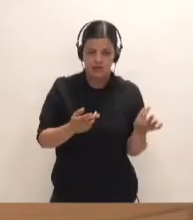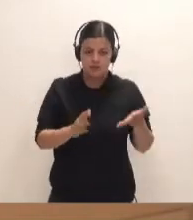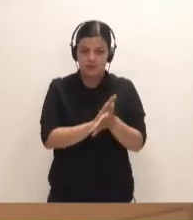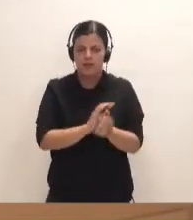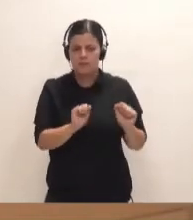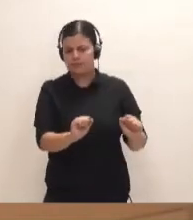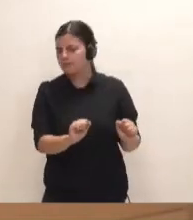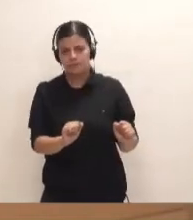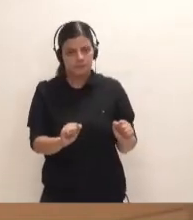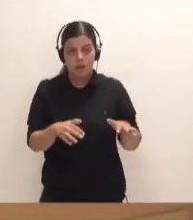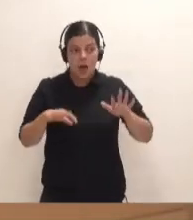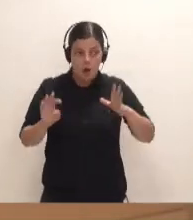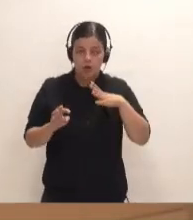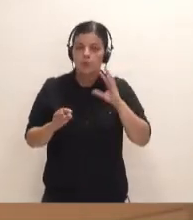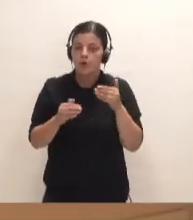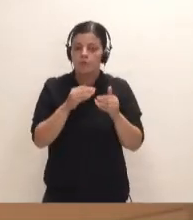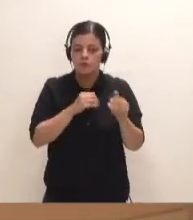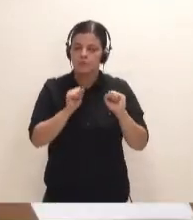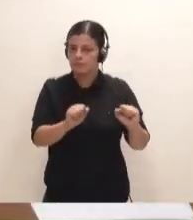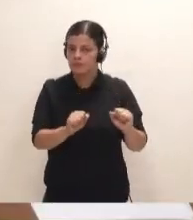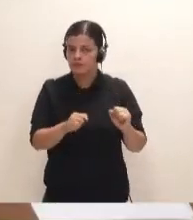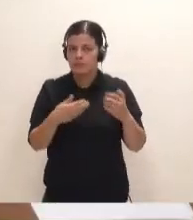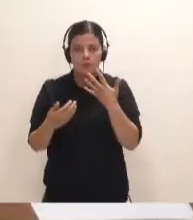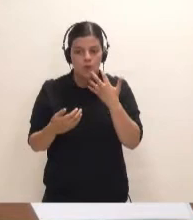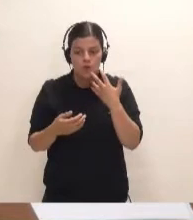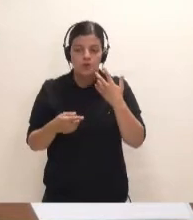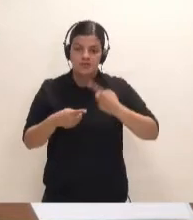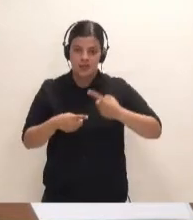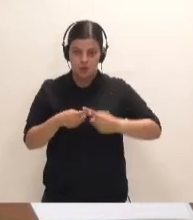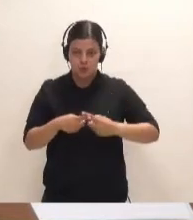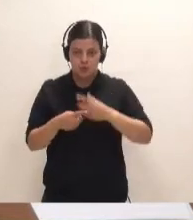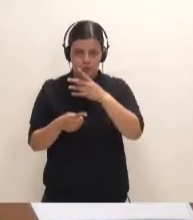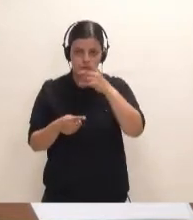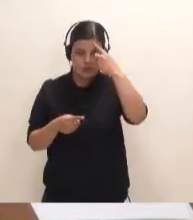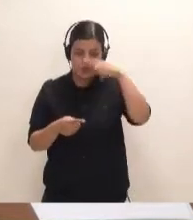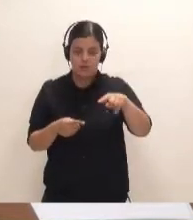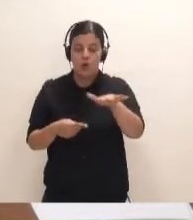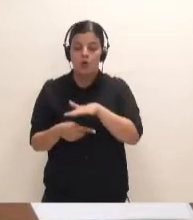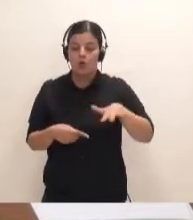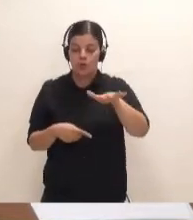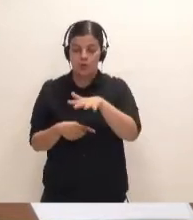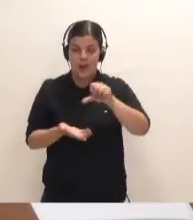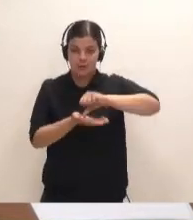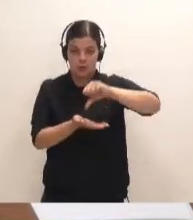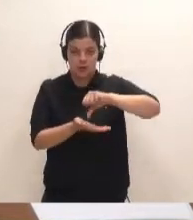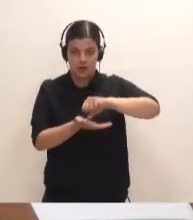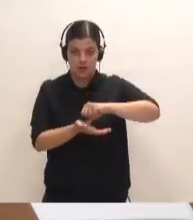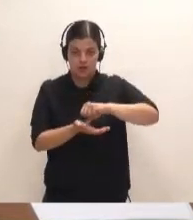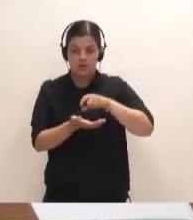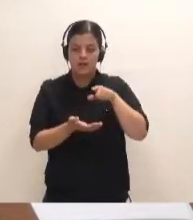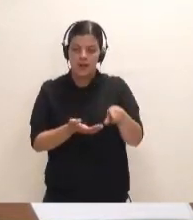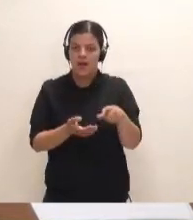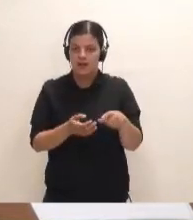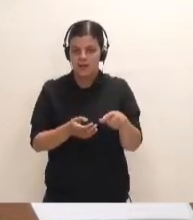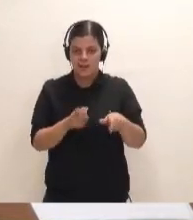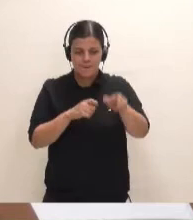aunque pensáramos que probablemente sea descartada, el puerto de Santa Cruz teniendo en cuenta que es de la zona, nos decían que es de la zona metropolitana de donde sale el mayor